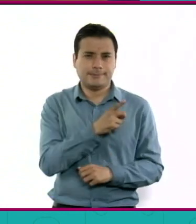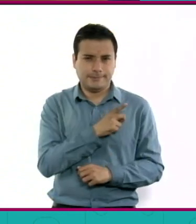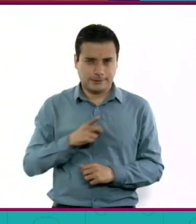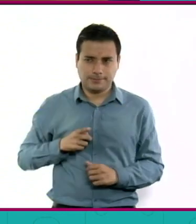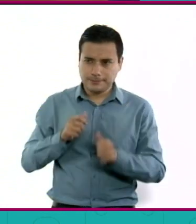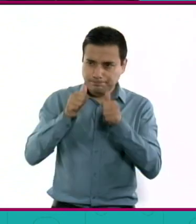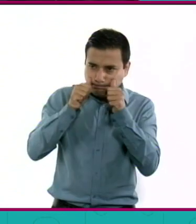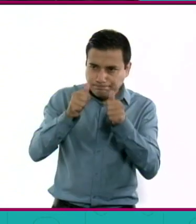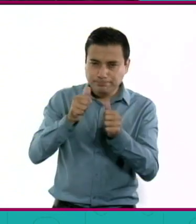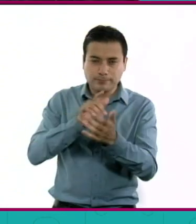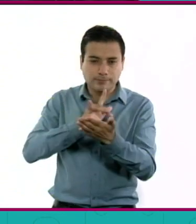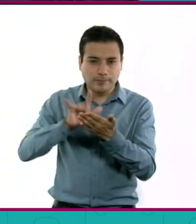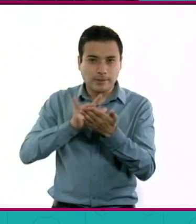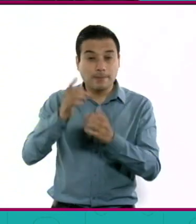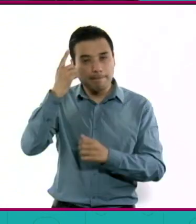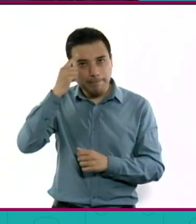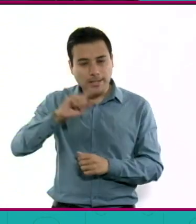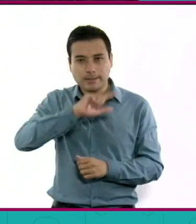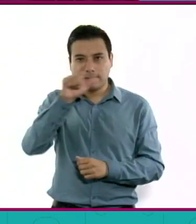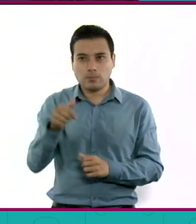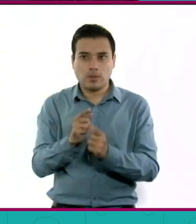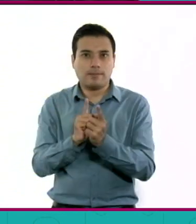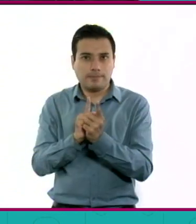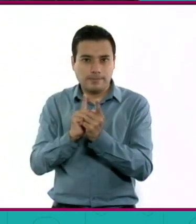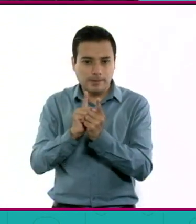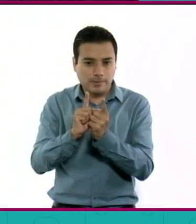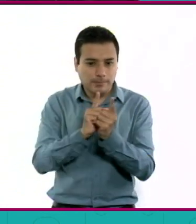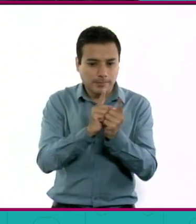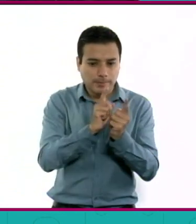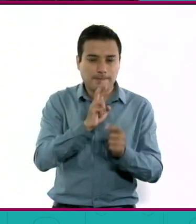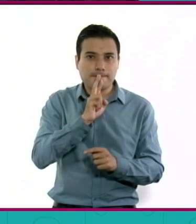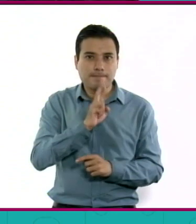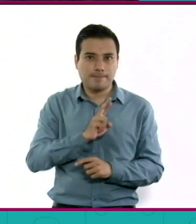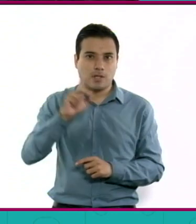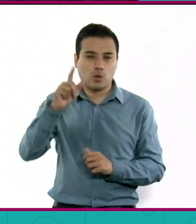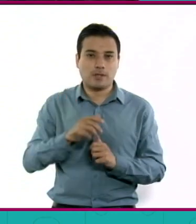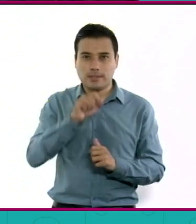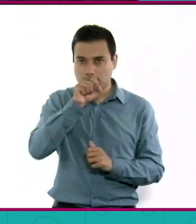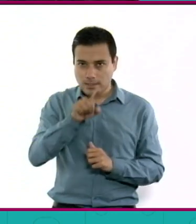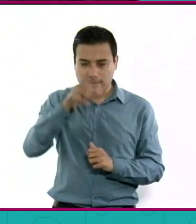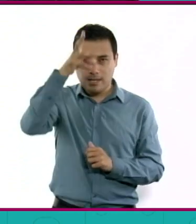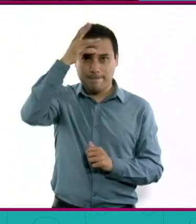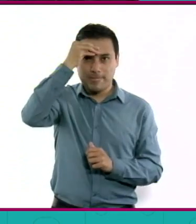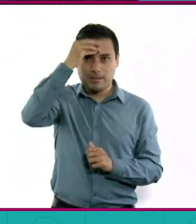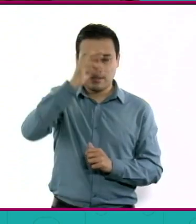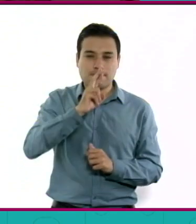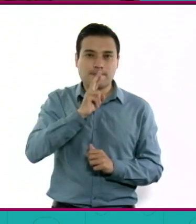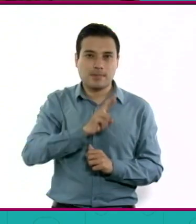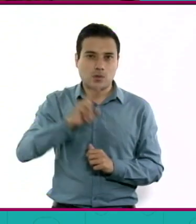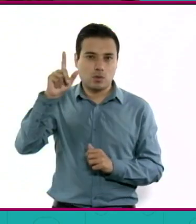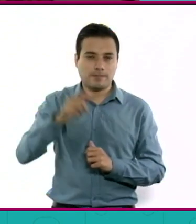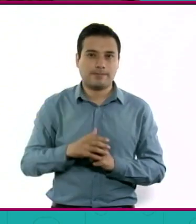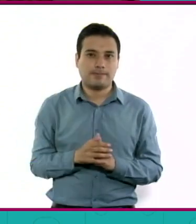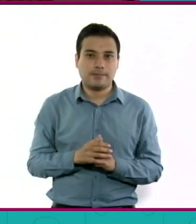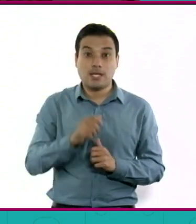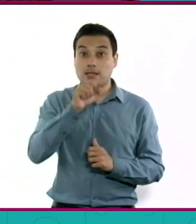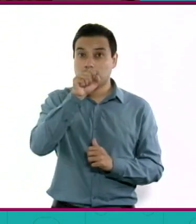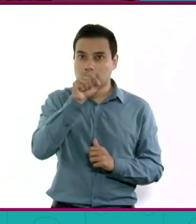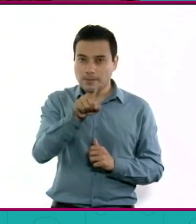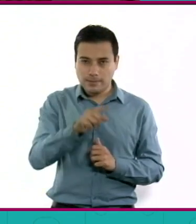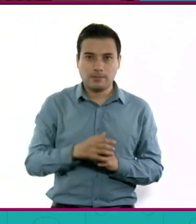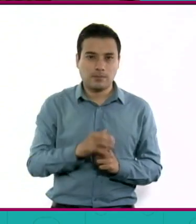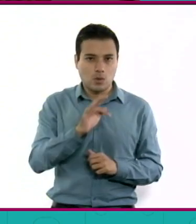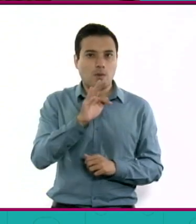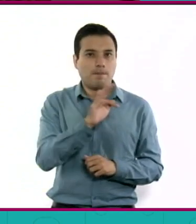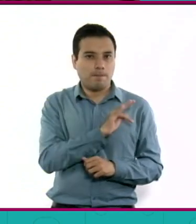nuestra relación, nuestra convivencia, nuestra capacidad de aprendizaje, nuestra posibilidad de